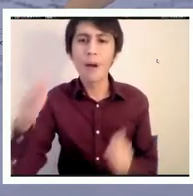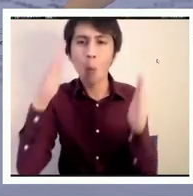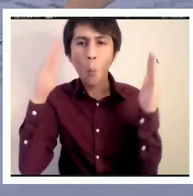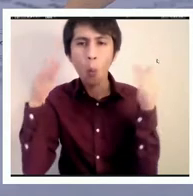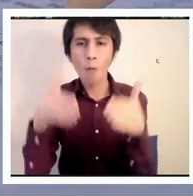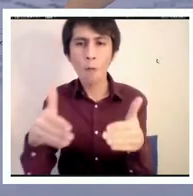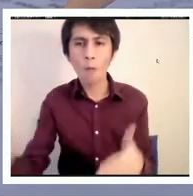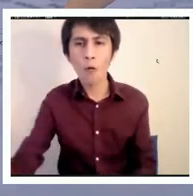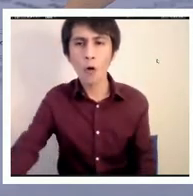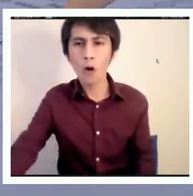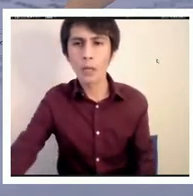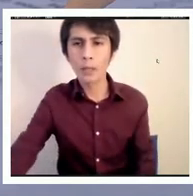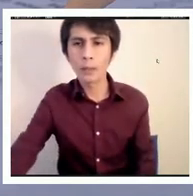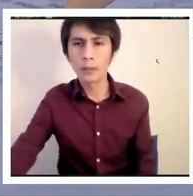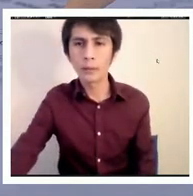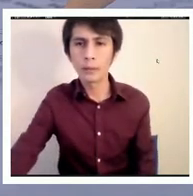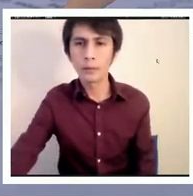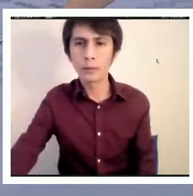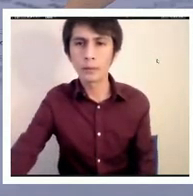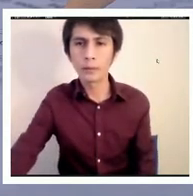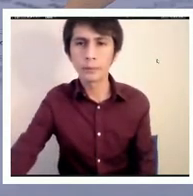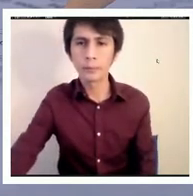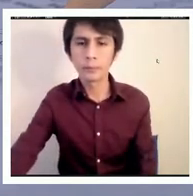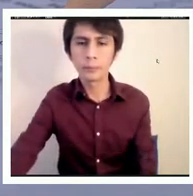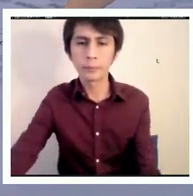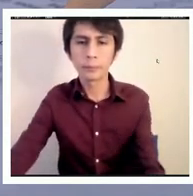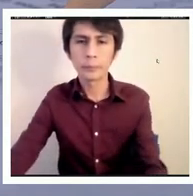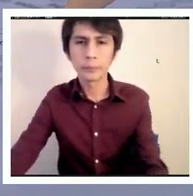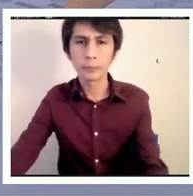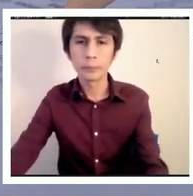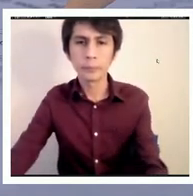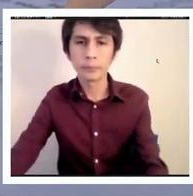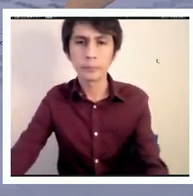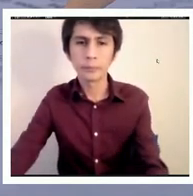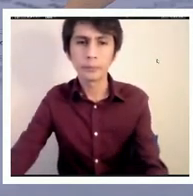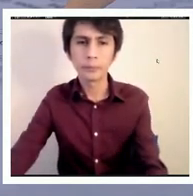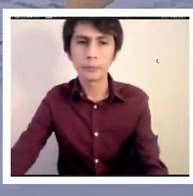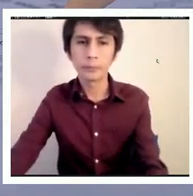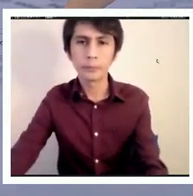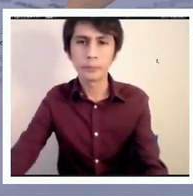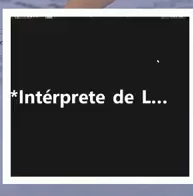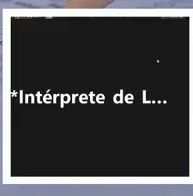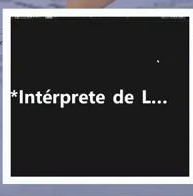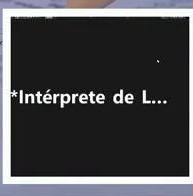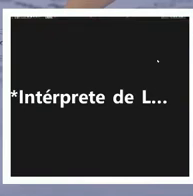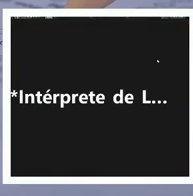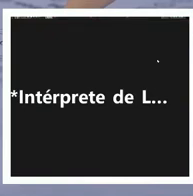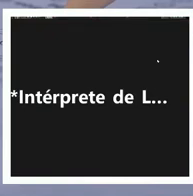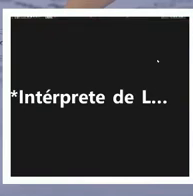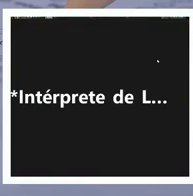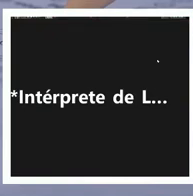en vez de estar castigando el fracaso lo vemos desde otro enfoque